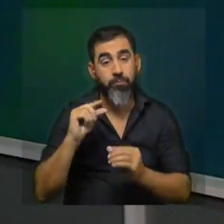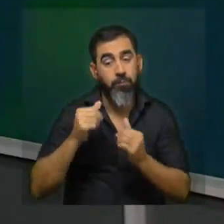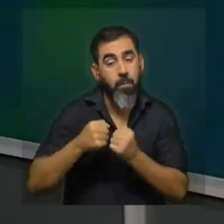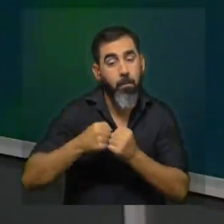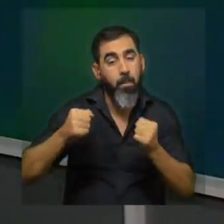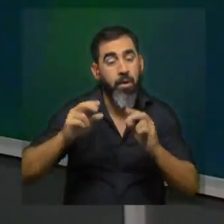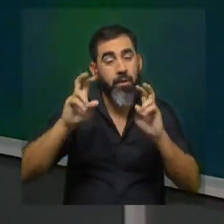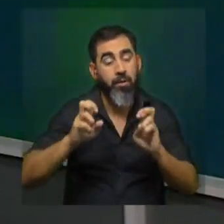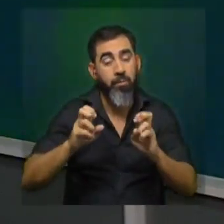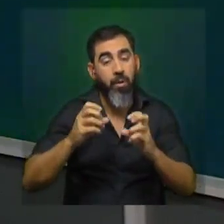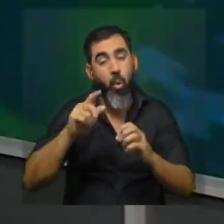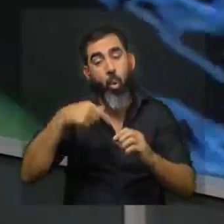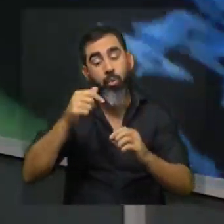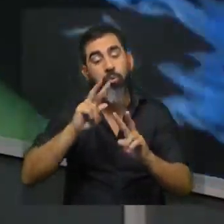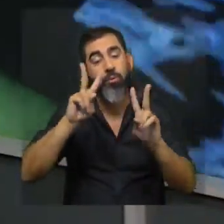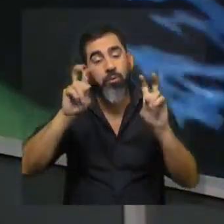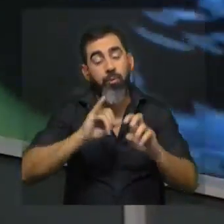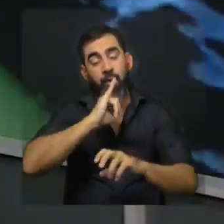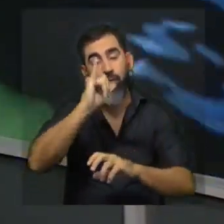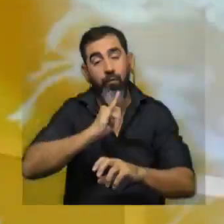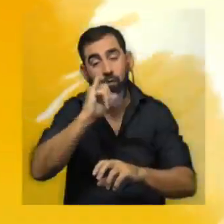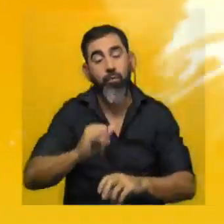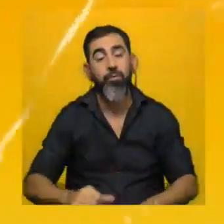más y conozcamos otras conclusiones de este informe.